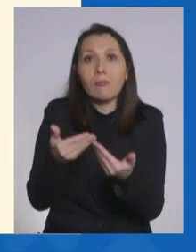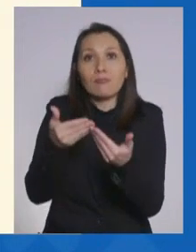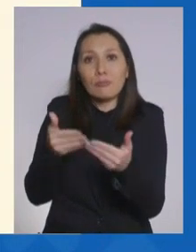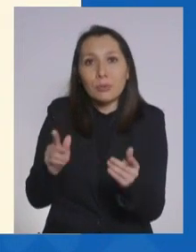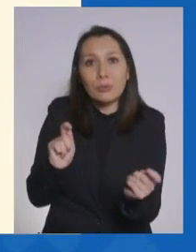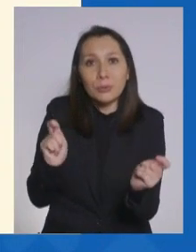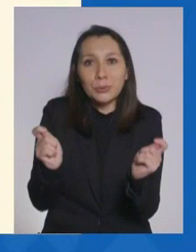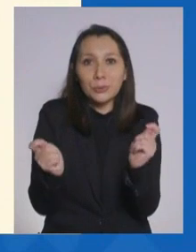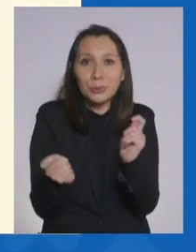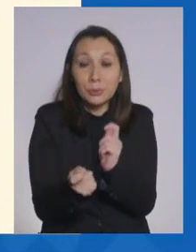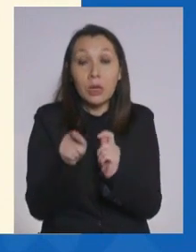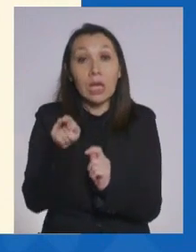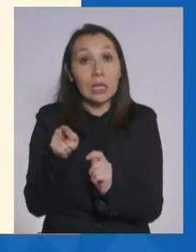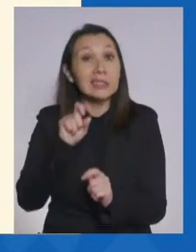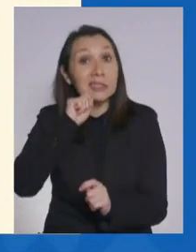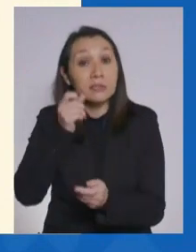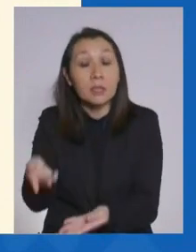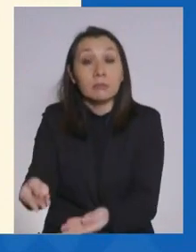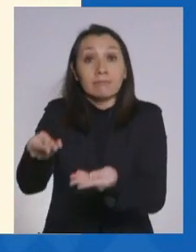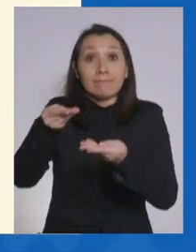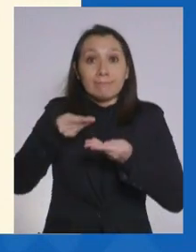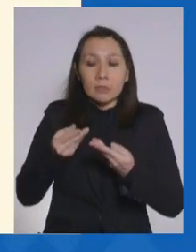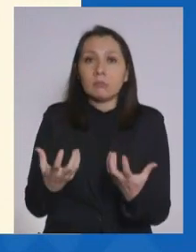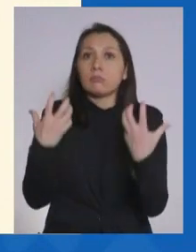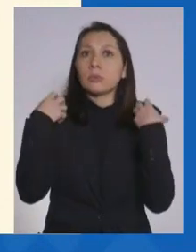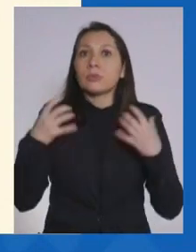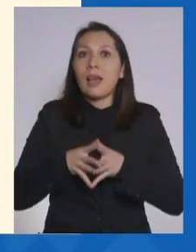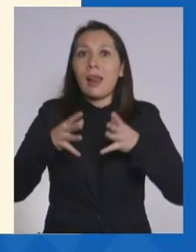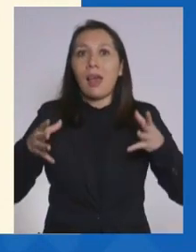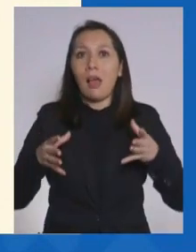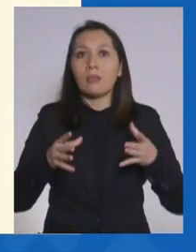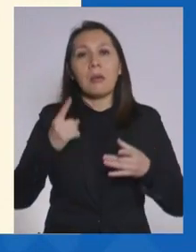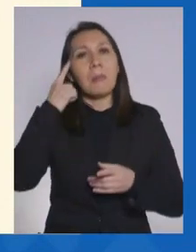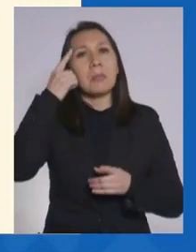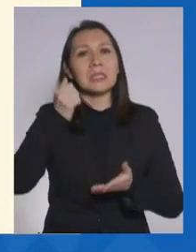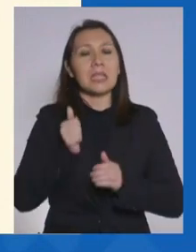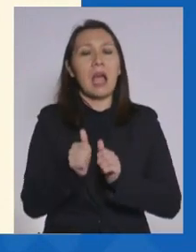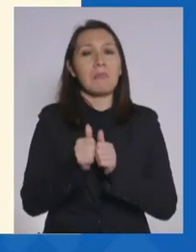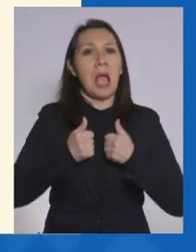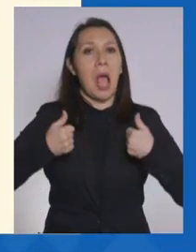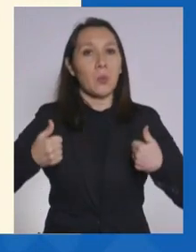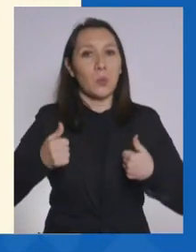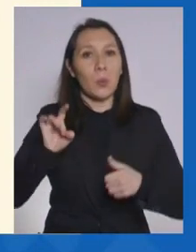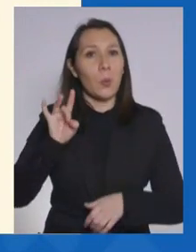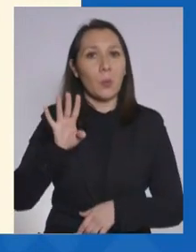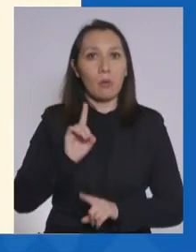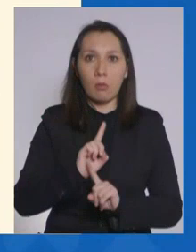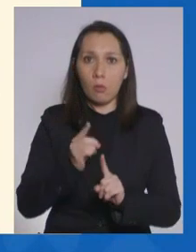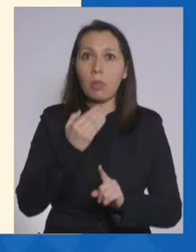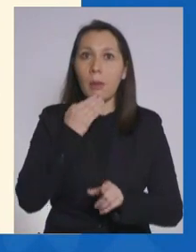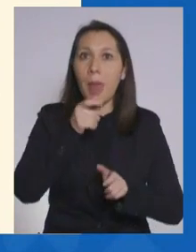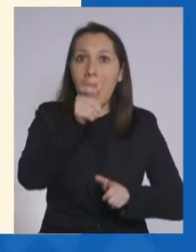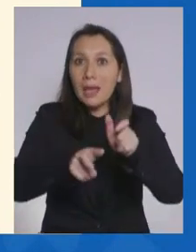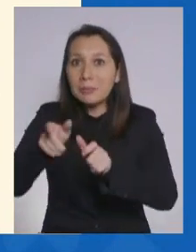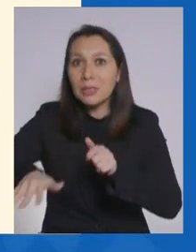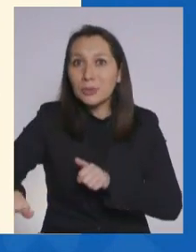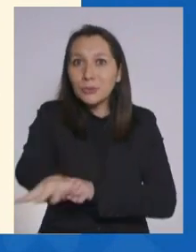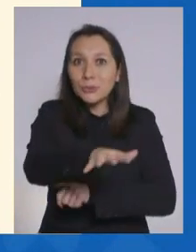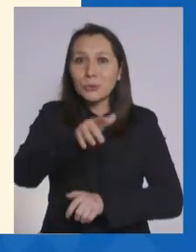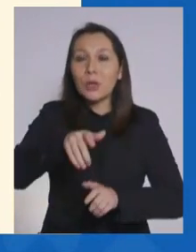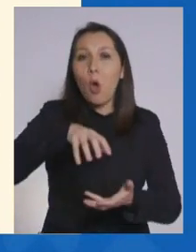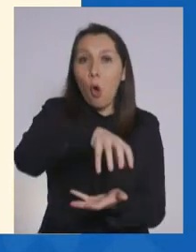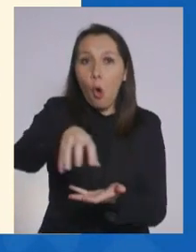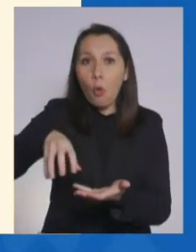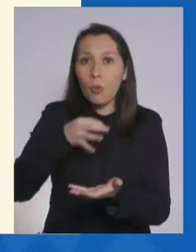Y eso es una responsabilidad enorme, no solamente para las autoridades, sino que también para la población de las comunas, como ha dicho